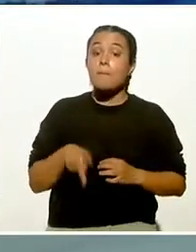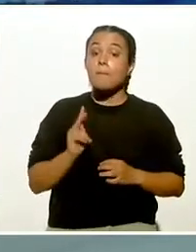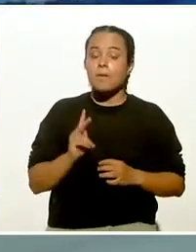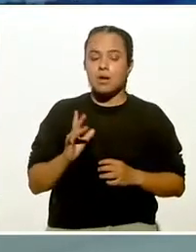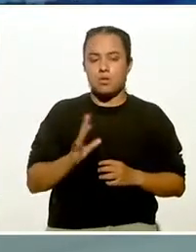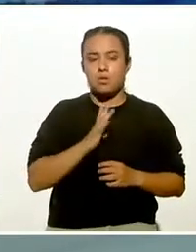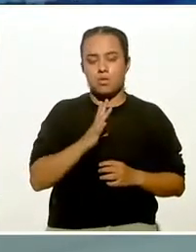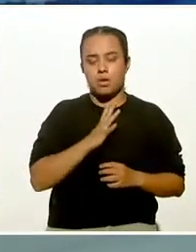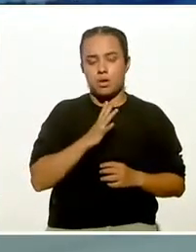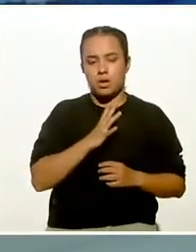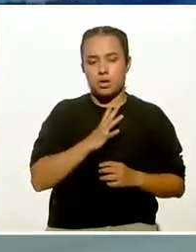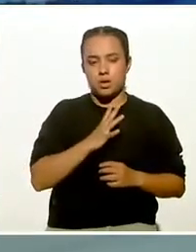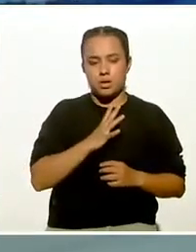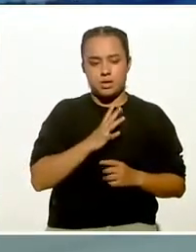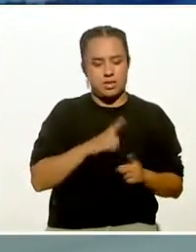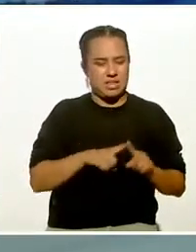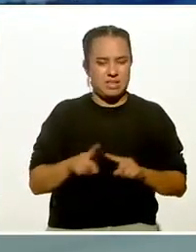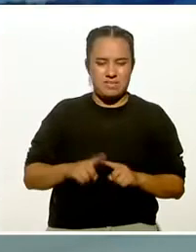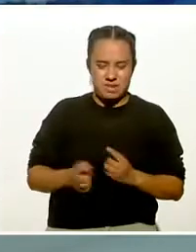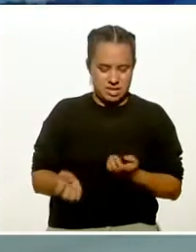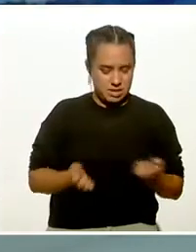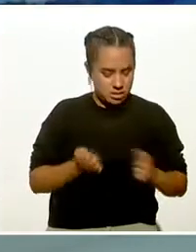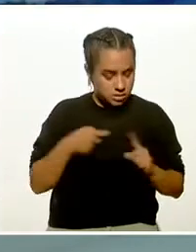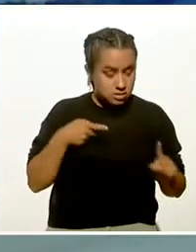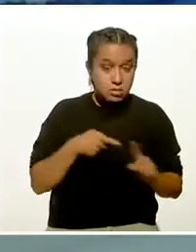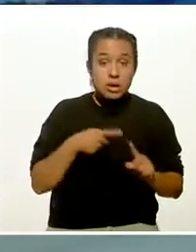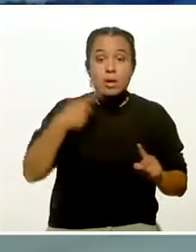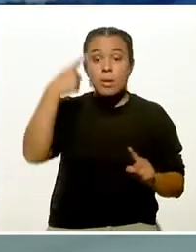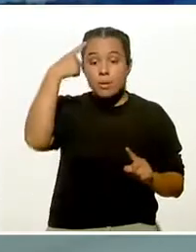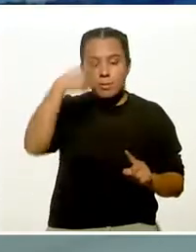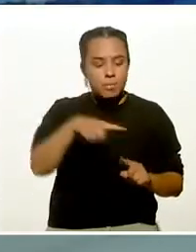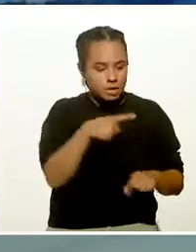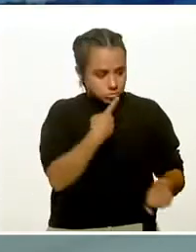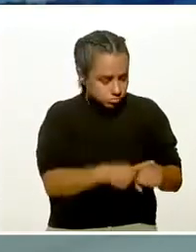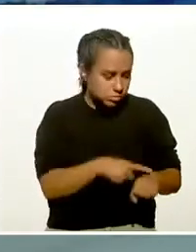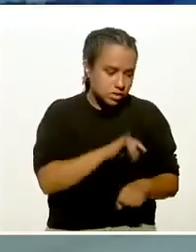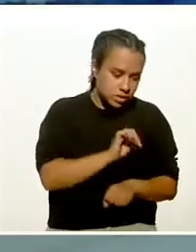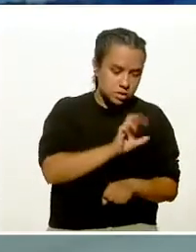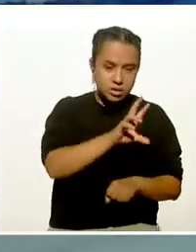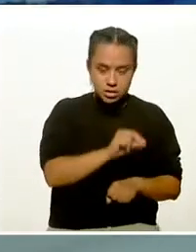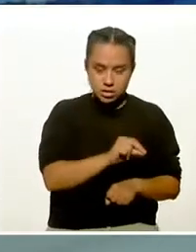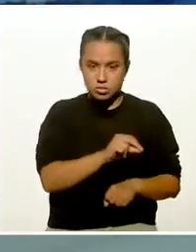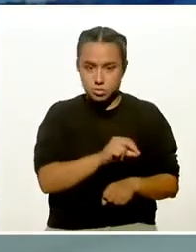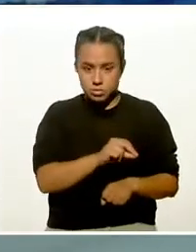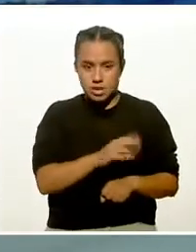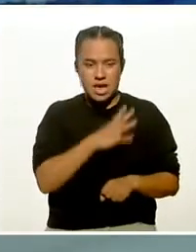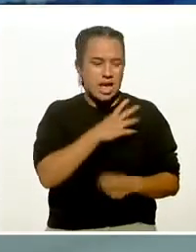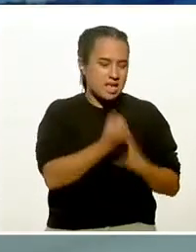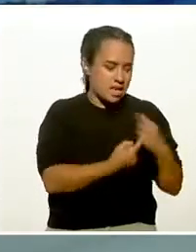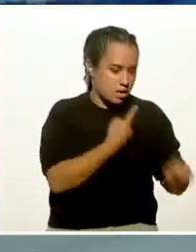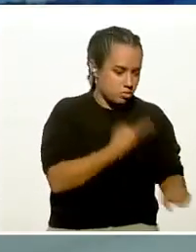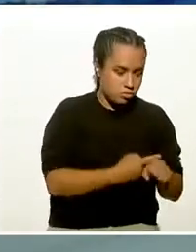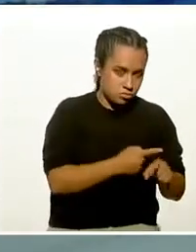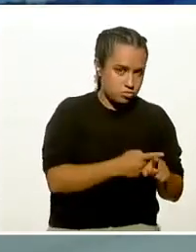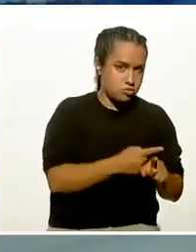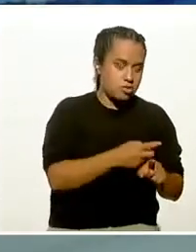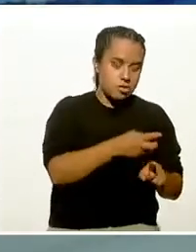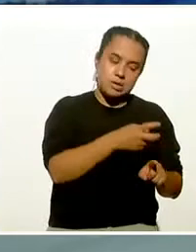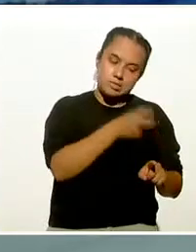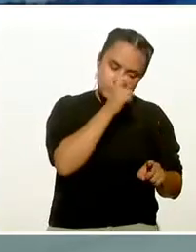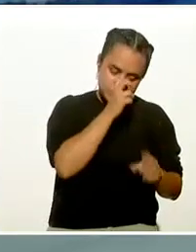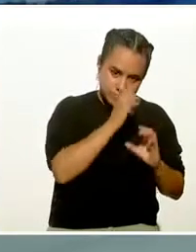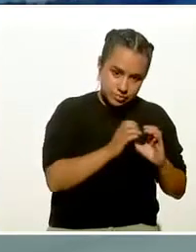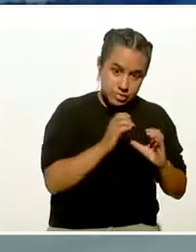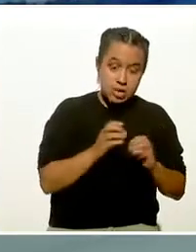ciertos ejercicios específicos para determinar patología porque debemos conocer que hay patologías restrictivas, hay patologías